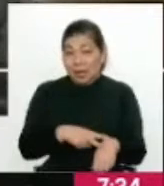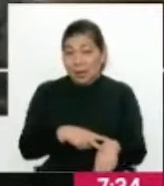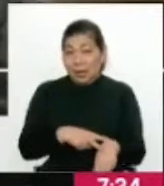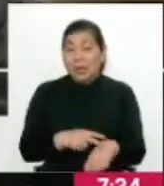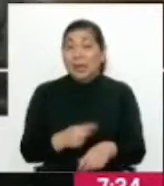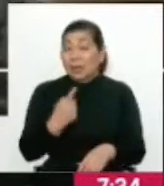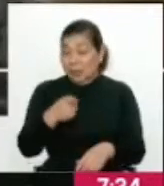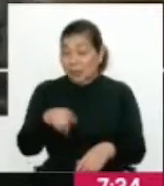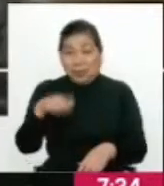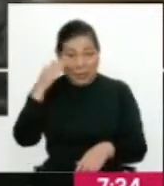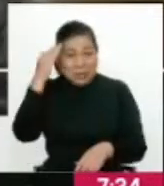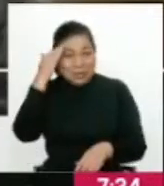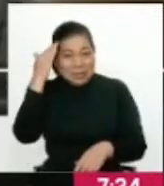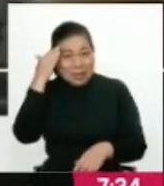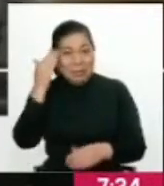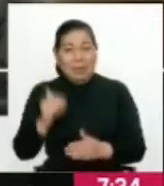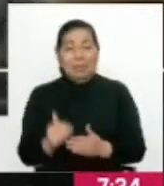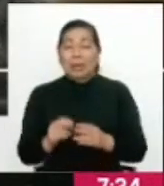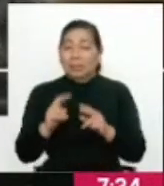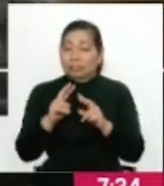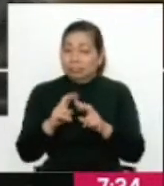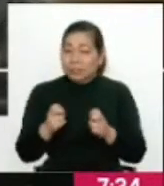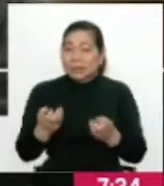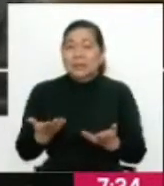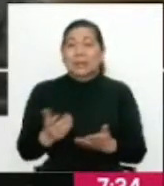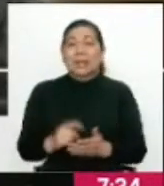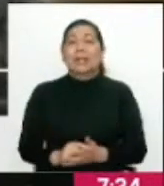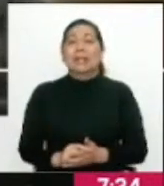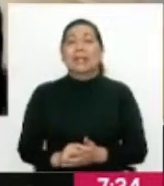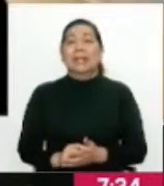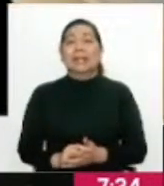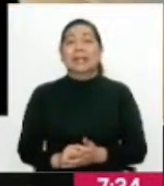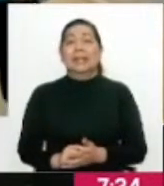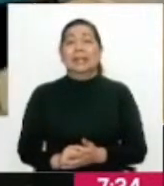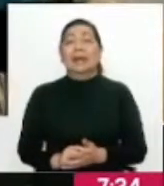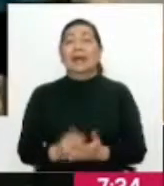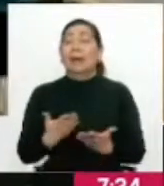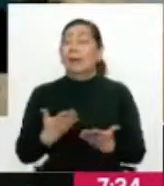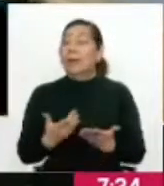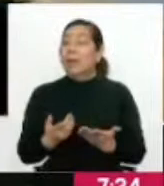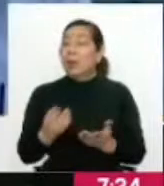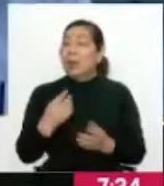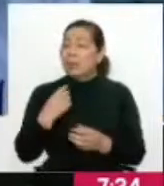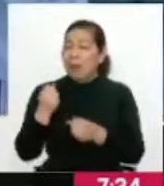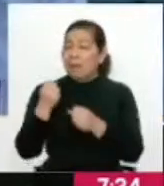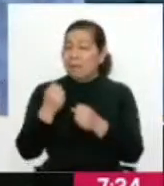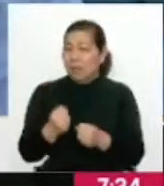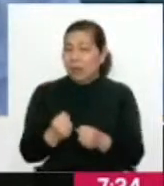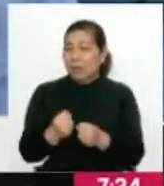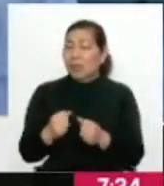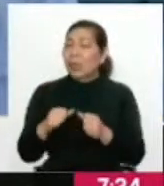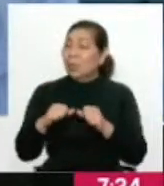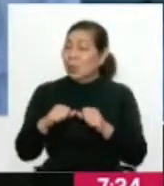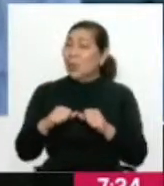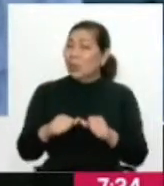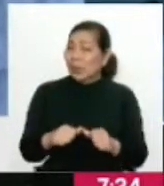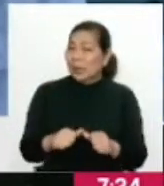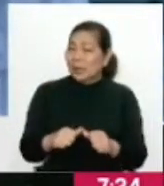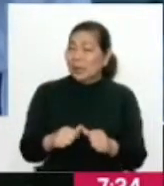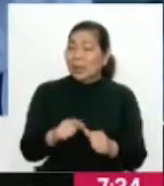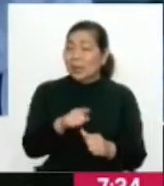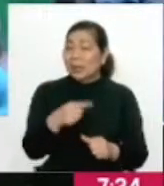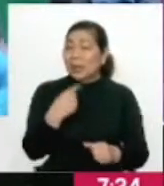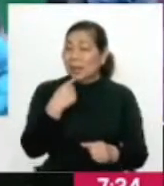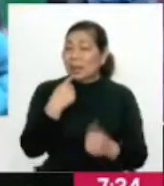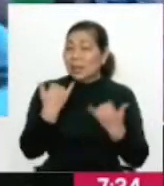bien lo sabíamos por los anales de la inmunología, es muy robusta y duradera. Eso